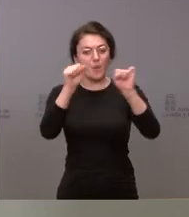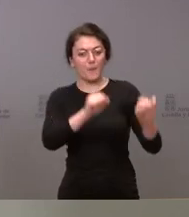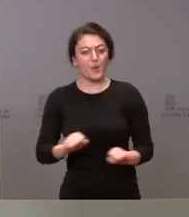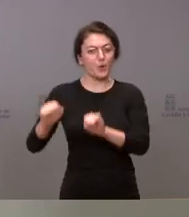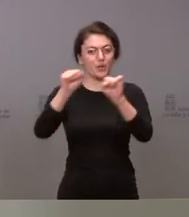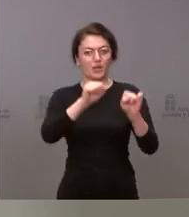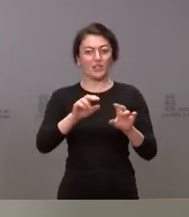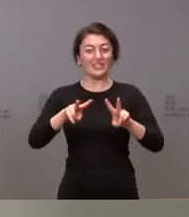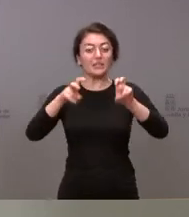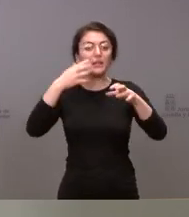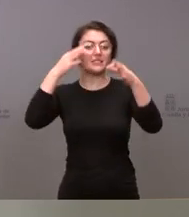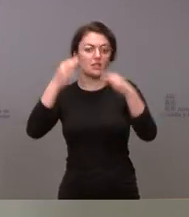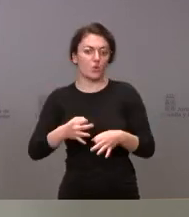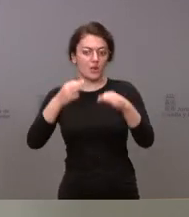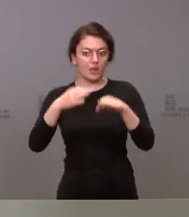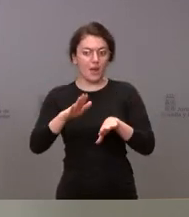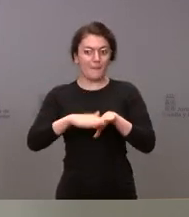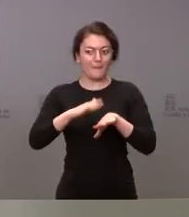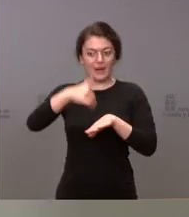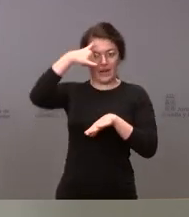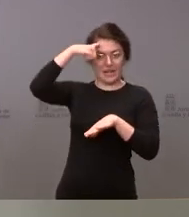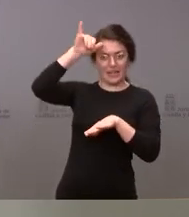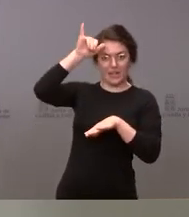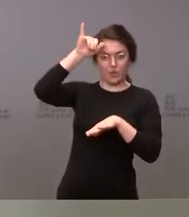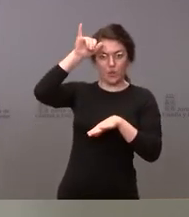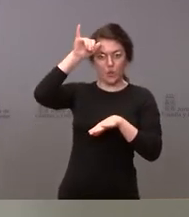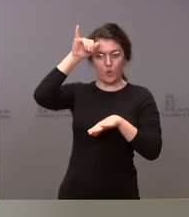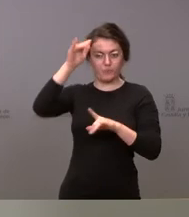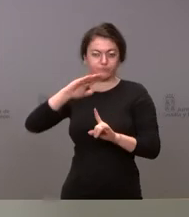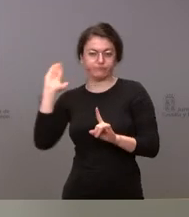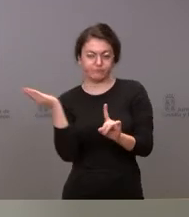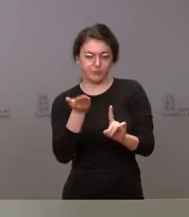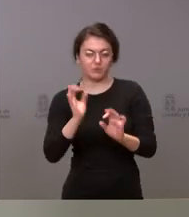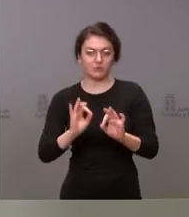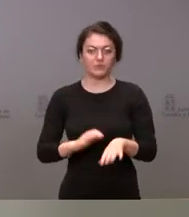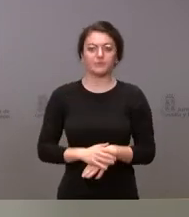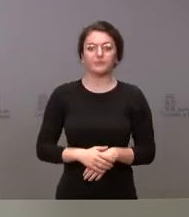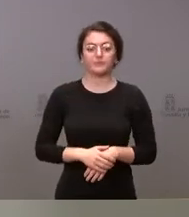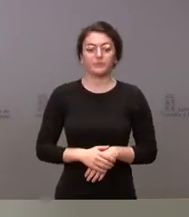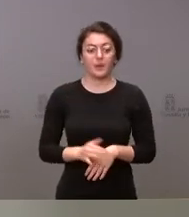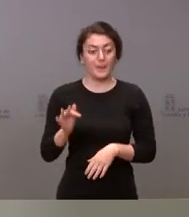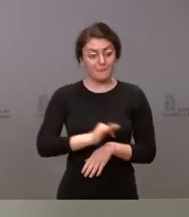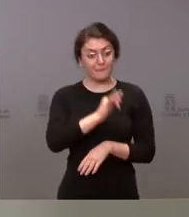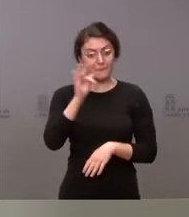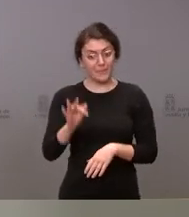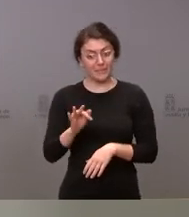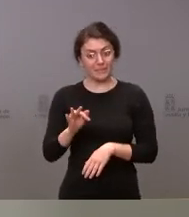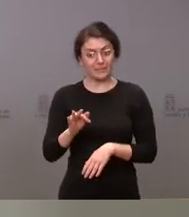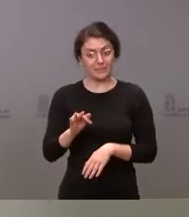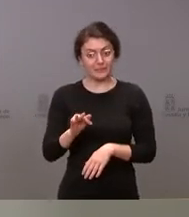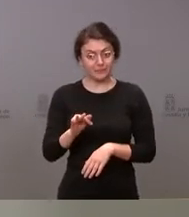ante el riesgo de ciberataques. Y por último, lógicamente estamos muy en atención